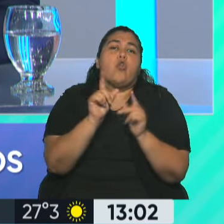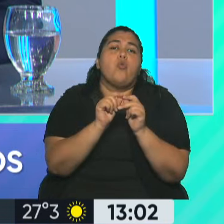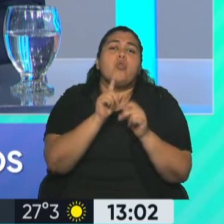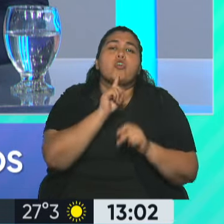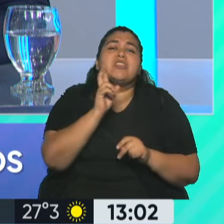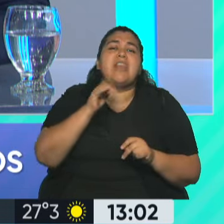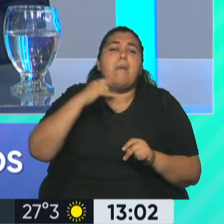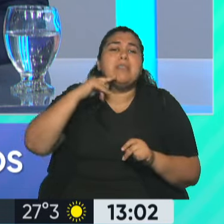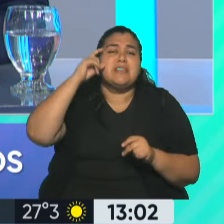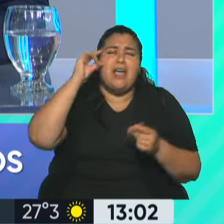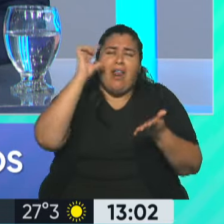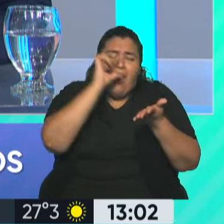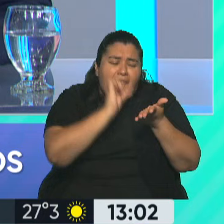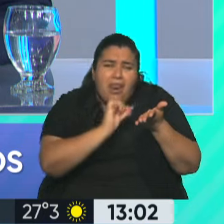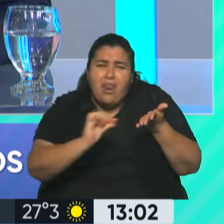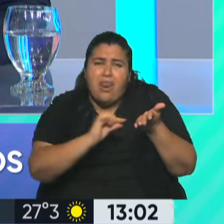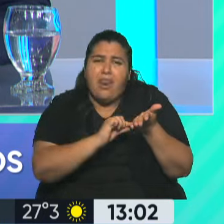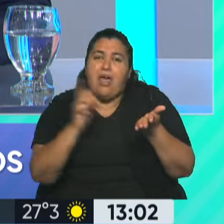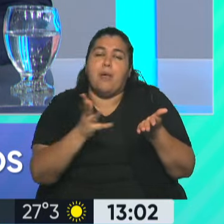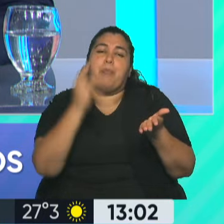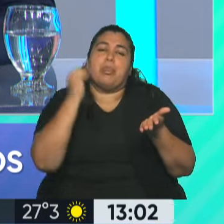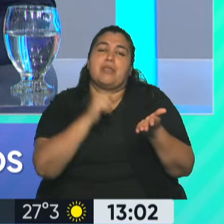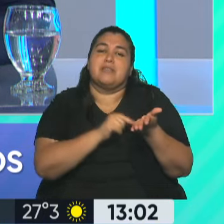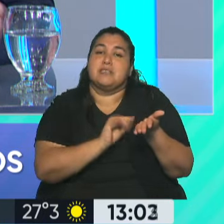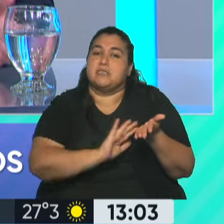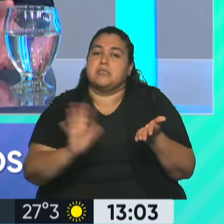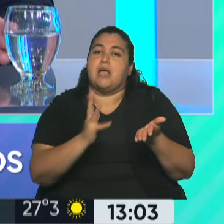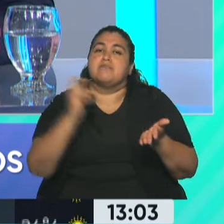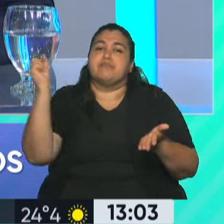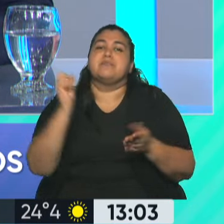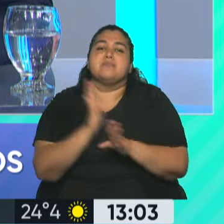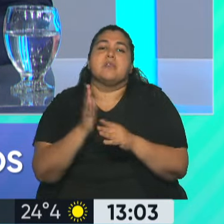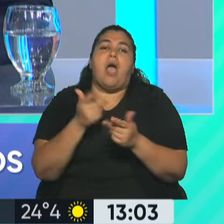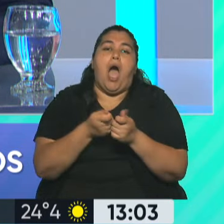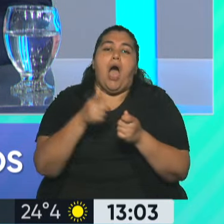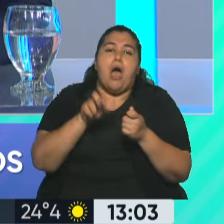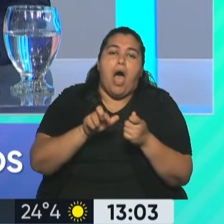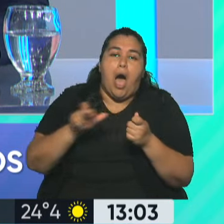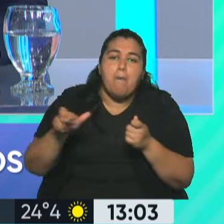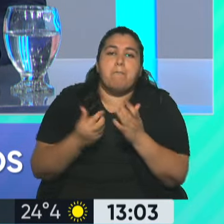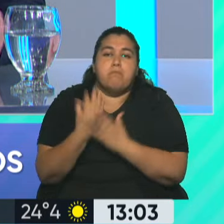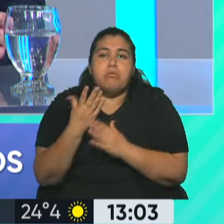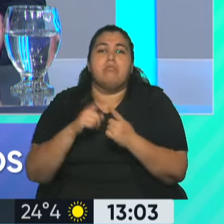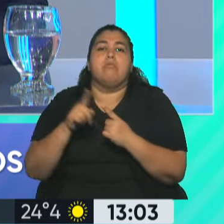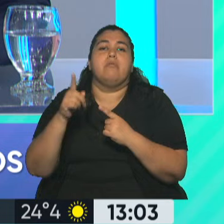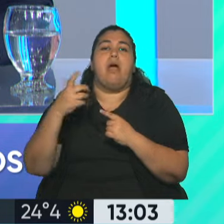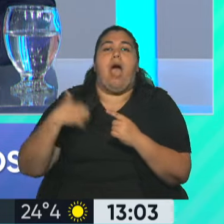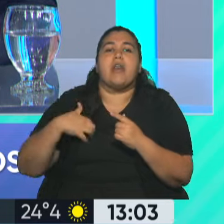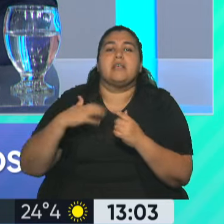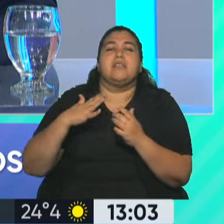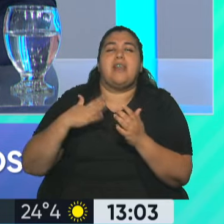Con ese número de trámite se pueden abrir cuentas bancarias, en fintech, en aplicaciones, se pueden hacer trámites en Mi Argentina.